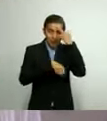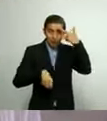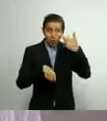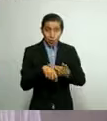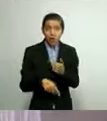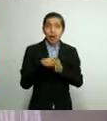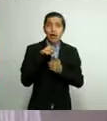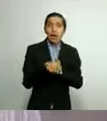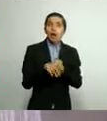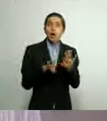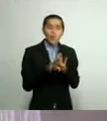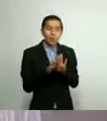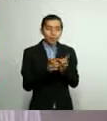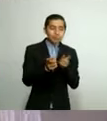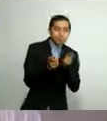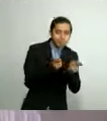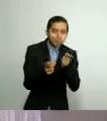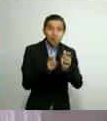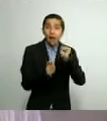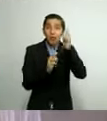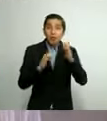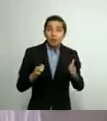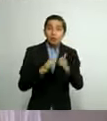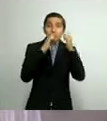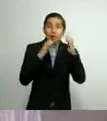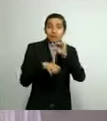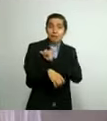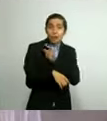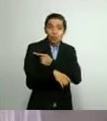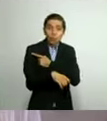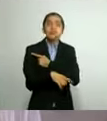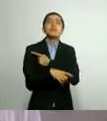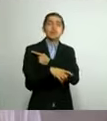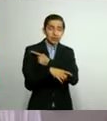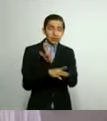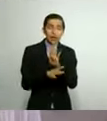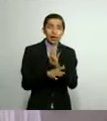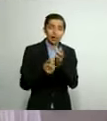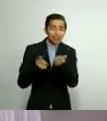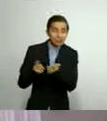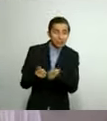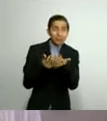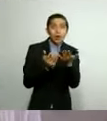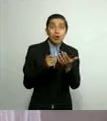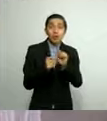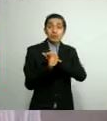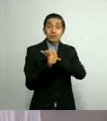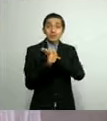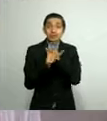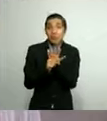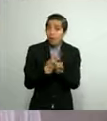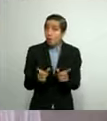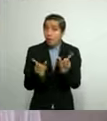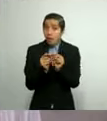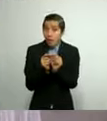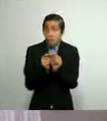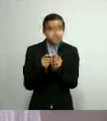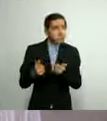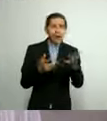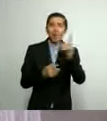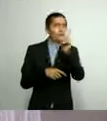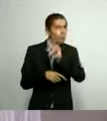de cada regulación de emergencia en salud, trasladando no solo pacientes COVID, sino también mujeres